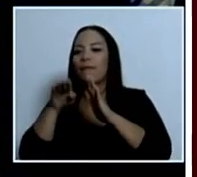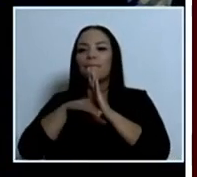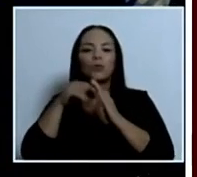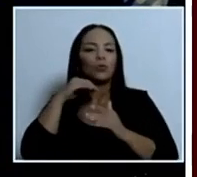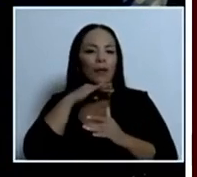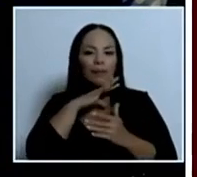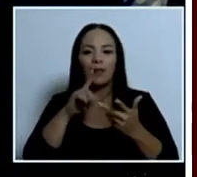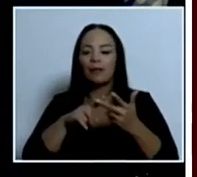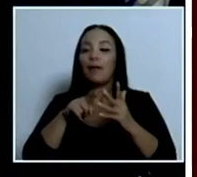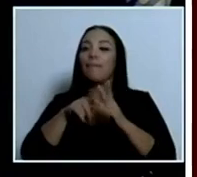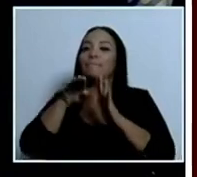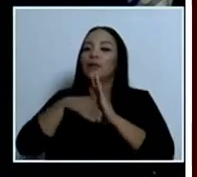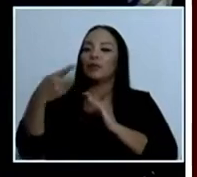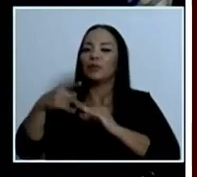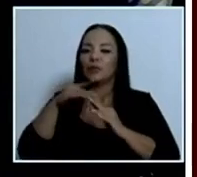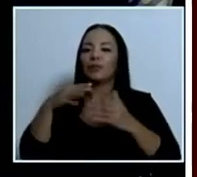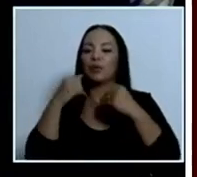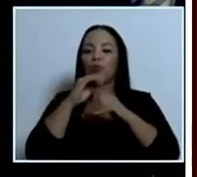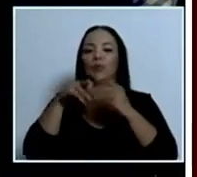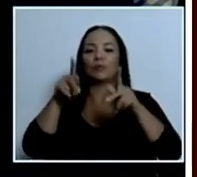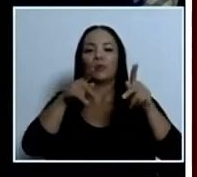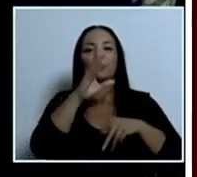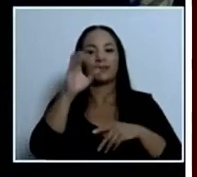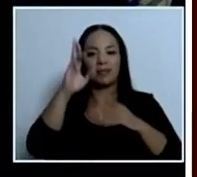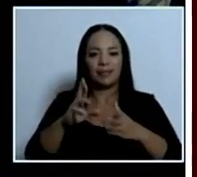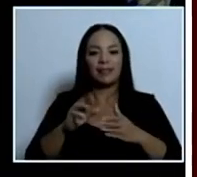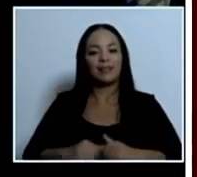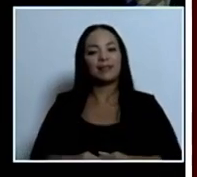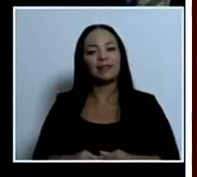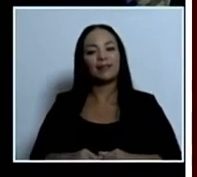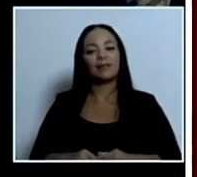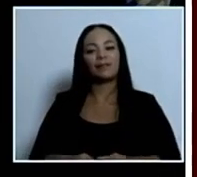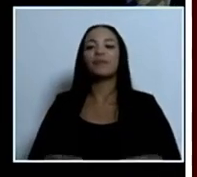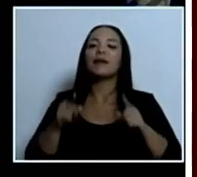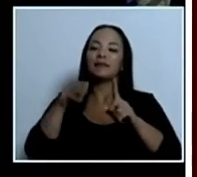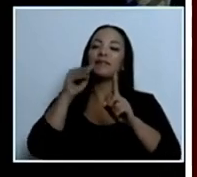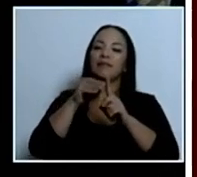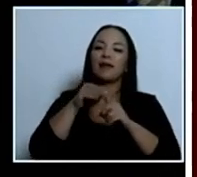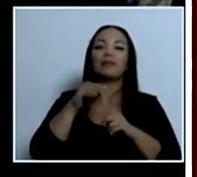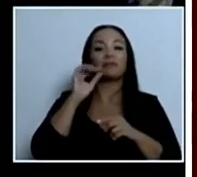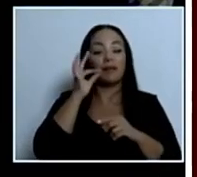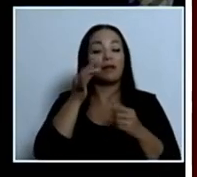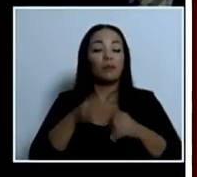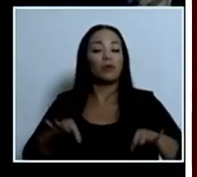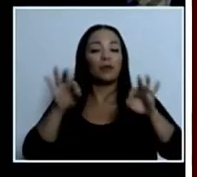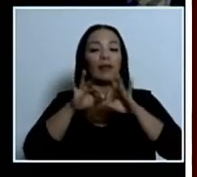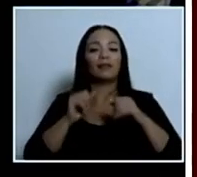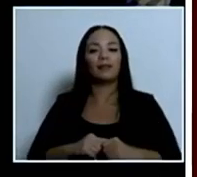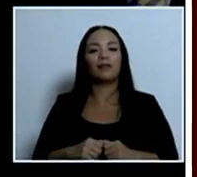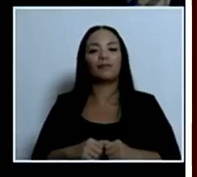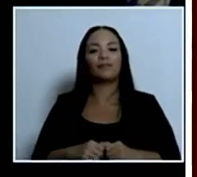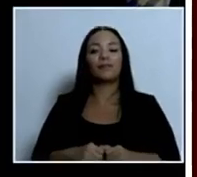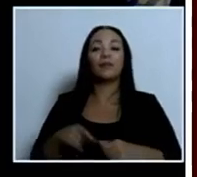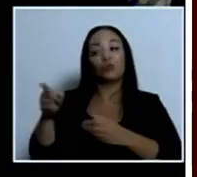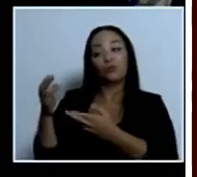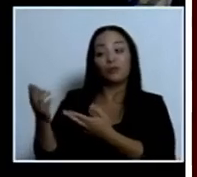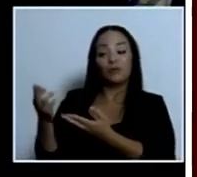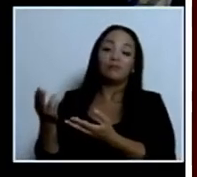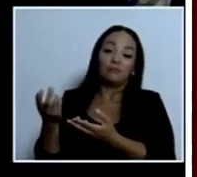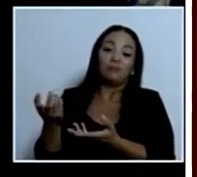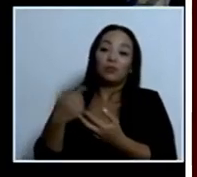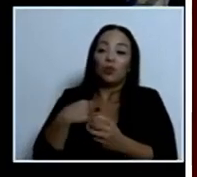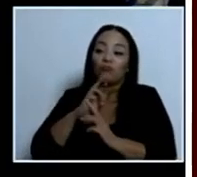riesgosos para la salud de todos los costarricenses. Entonces, ese es el mensaje clave y en respuesta a la tarea que usted nos asignó, presidente,